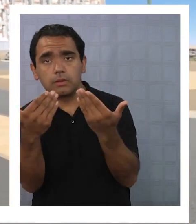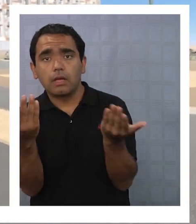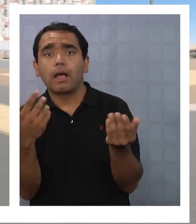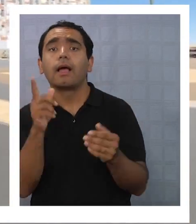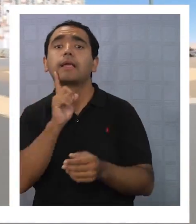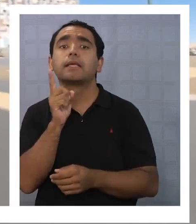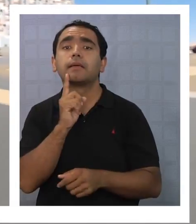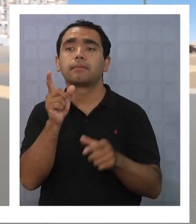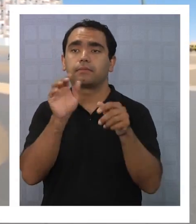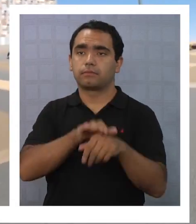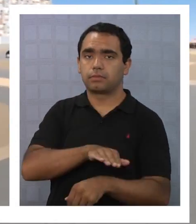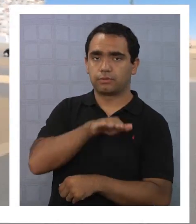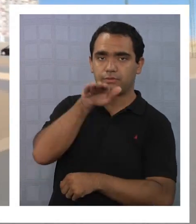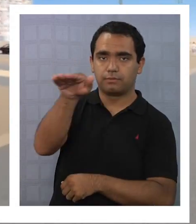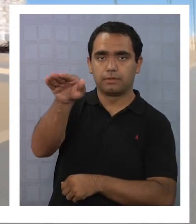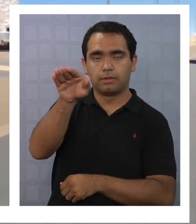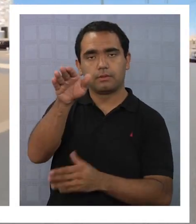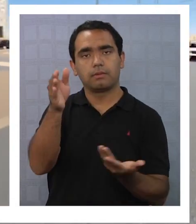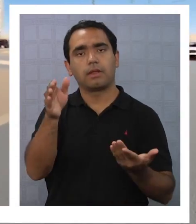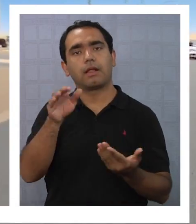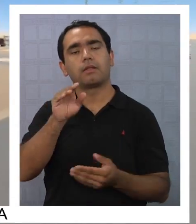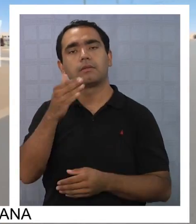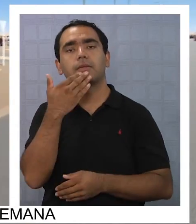la comuna, sino a toda la región